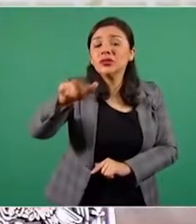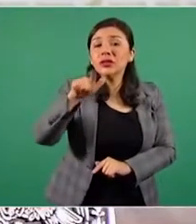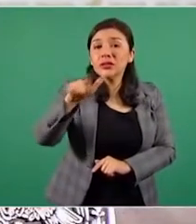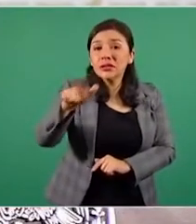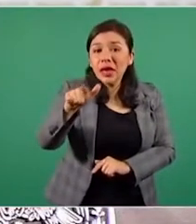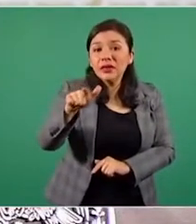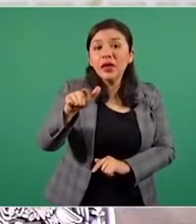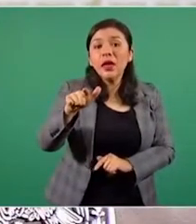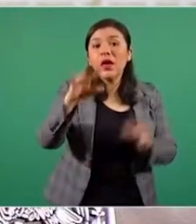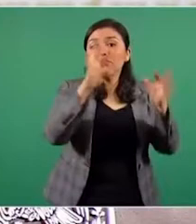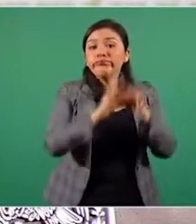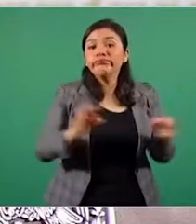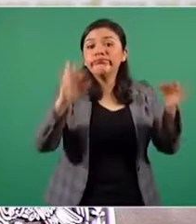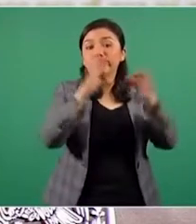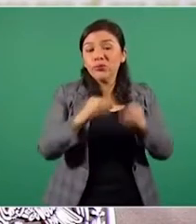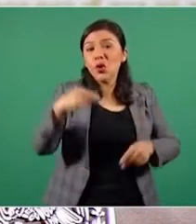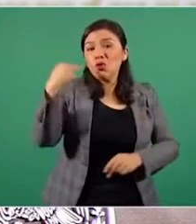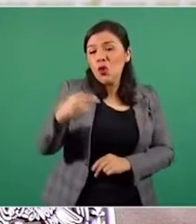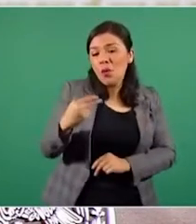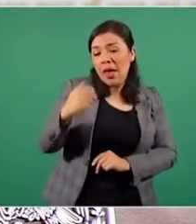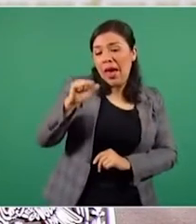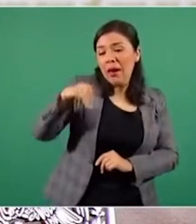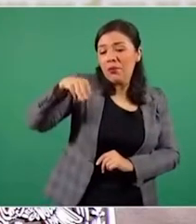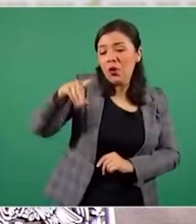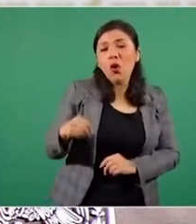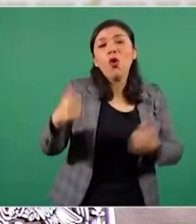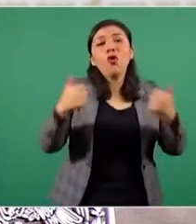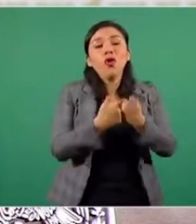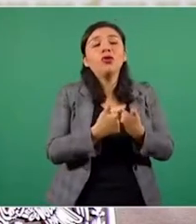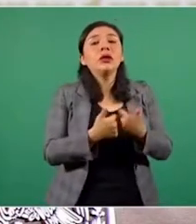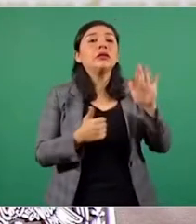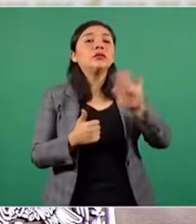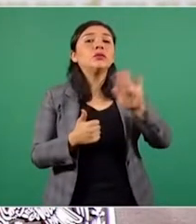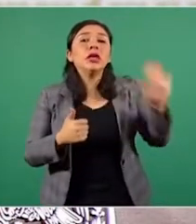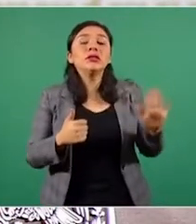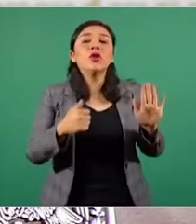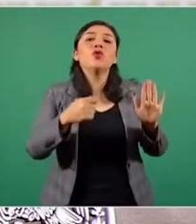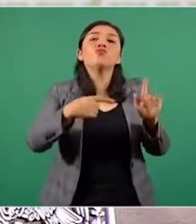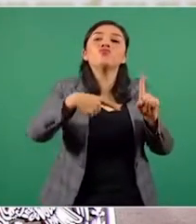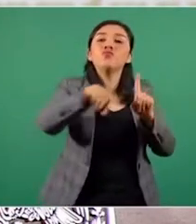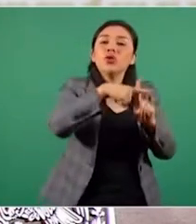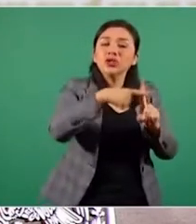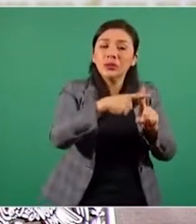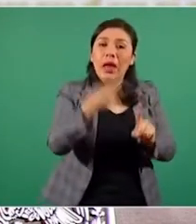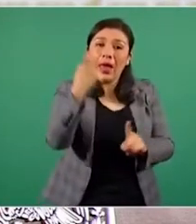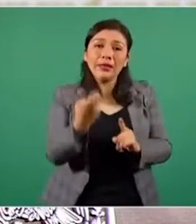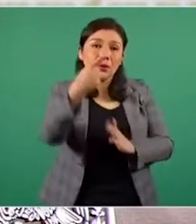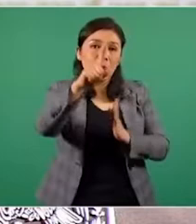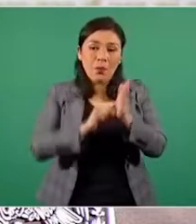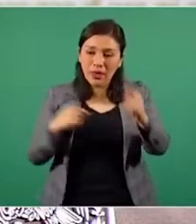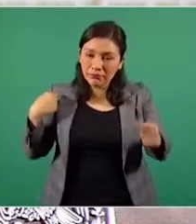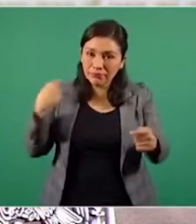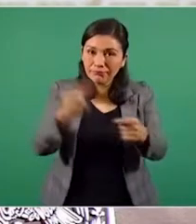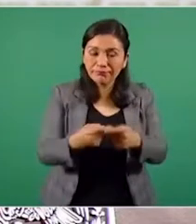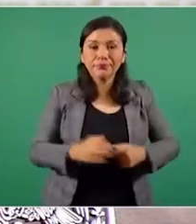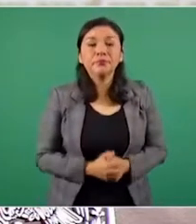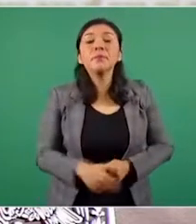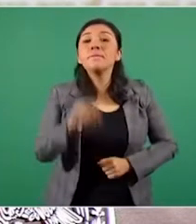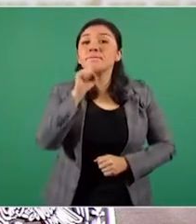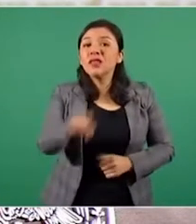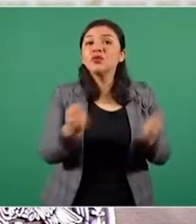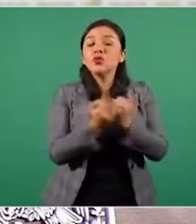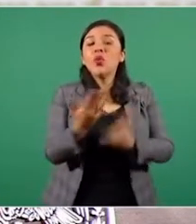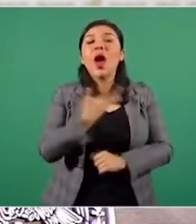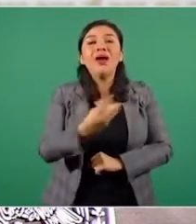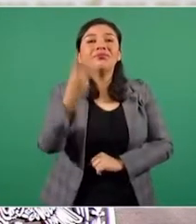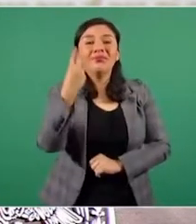menciones negativas por 55 positivas en lo que va del mes. Aquí también destacan